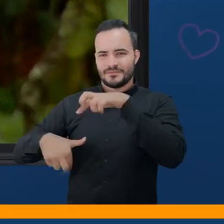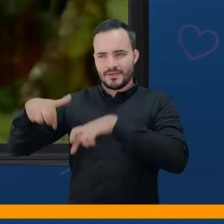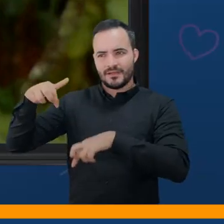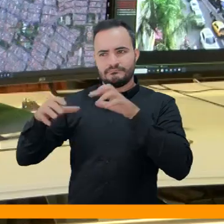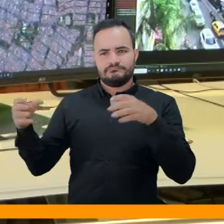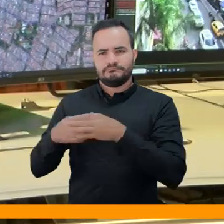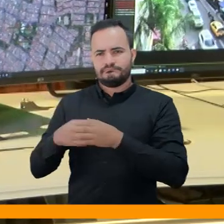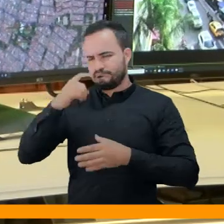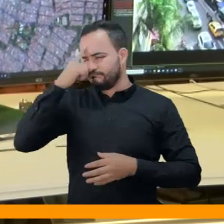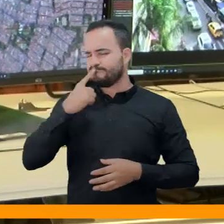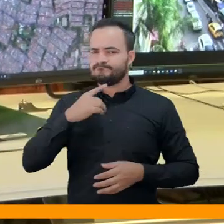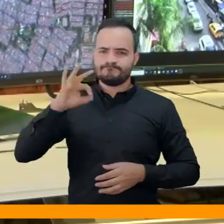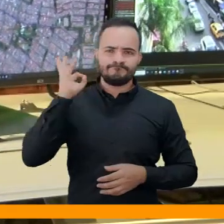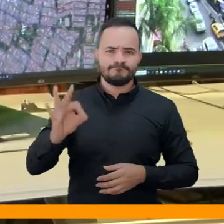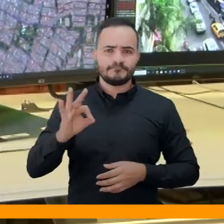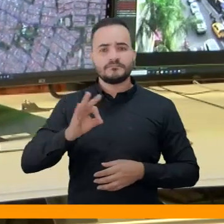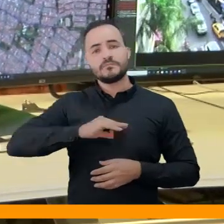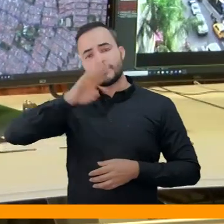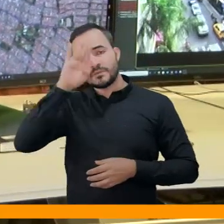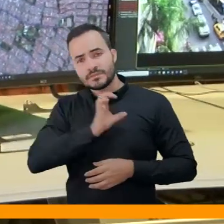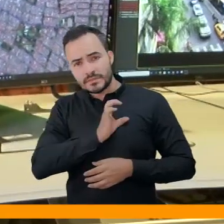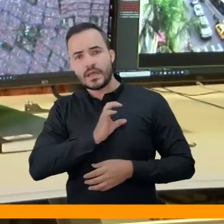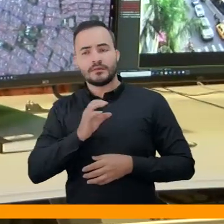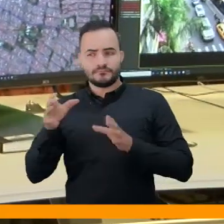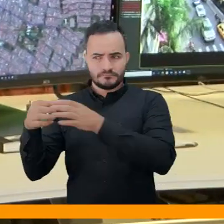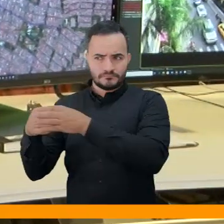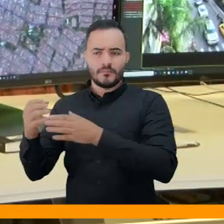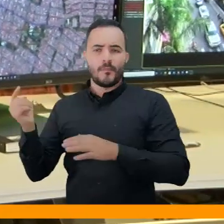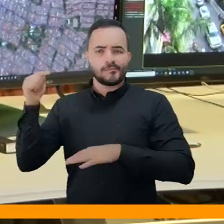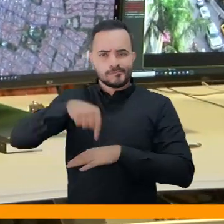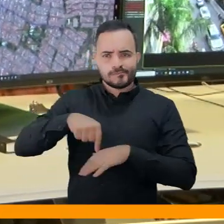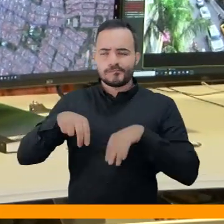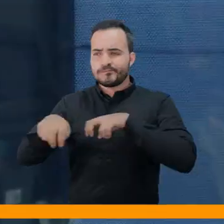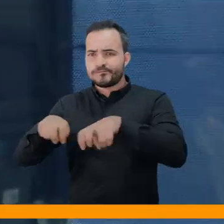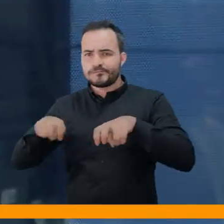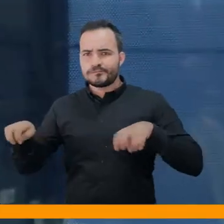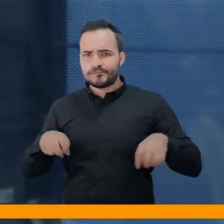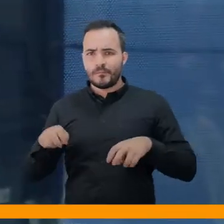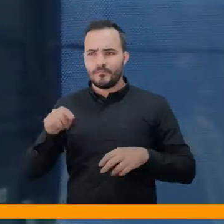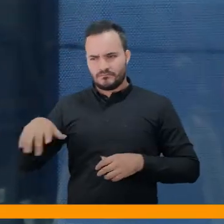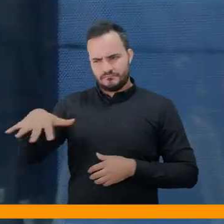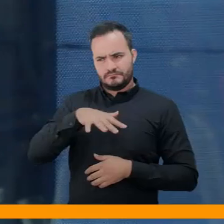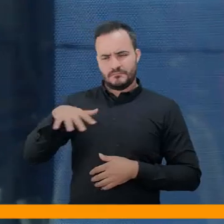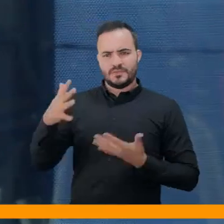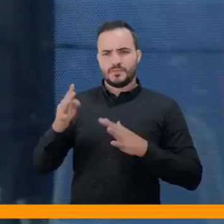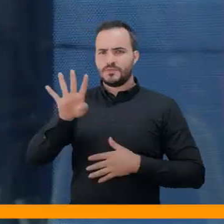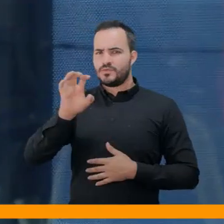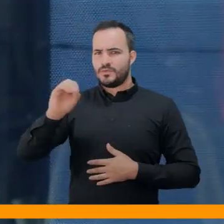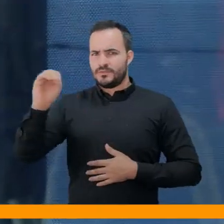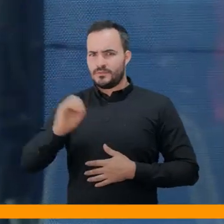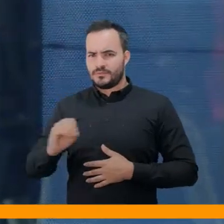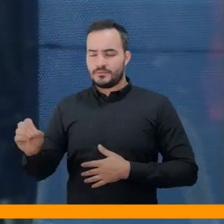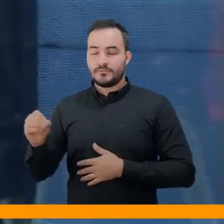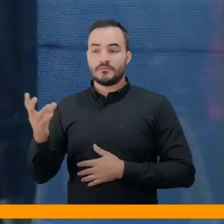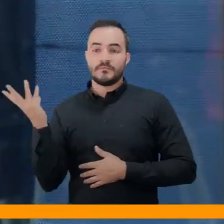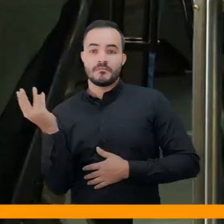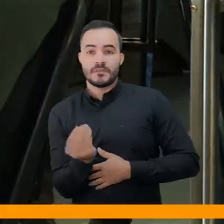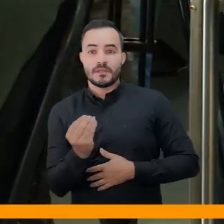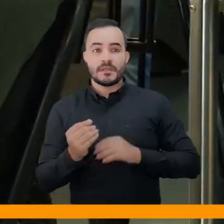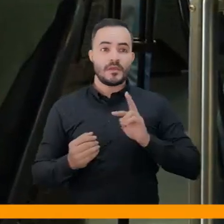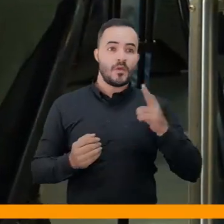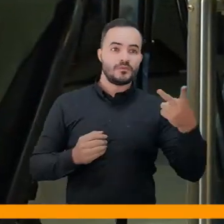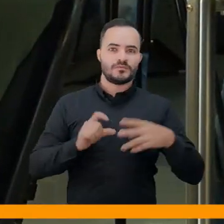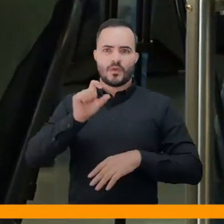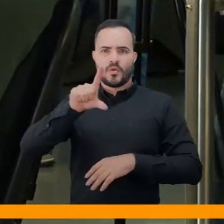que tenemos allí. No solamente la fuerza pública en cabeza de la policía, que es casi el 40%, sino 11 agencias